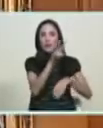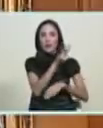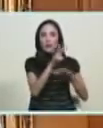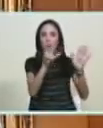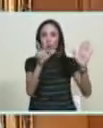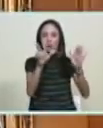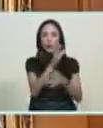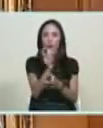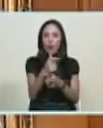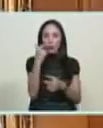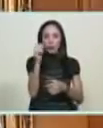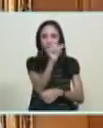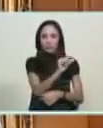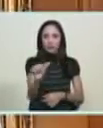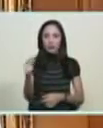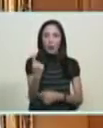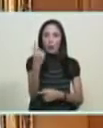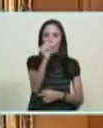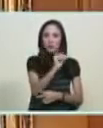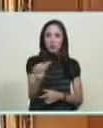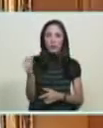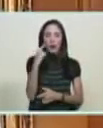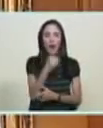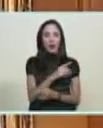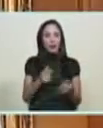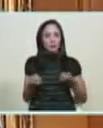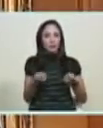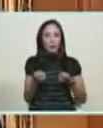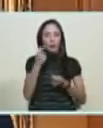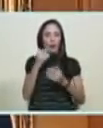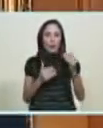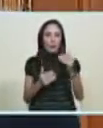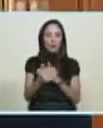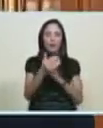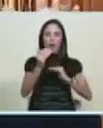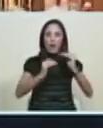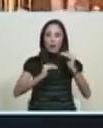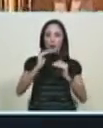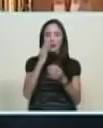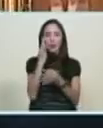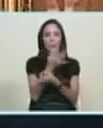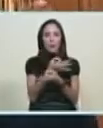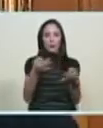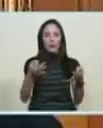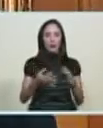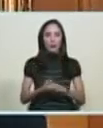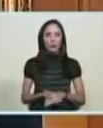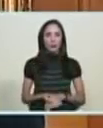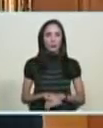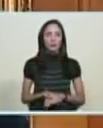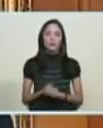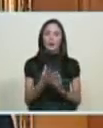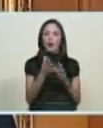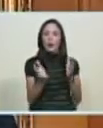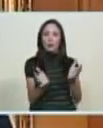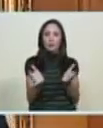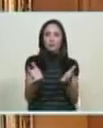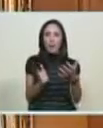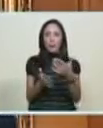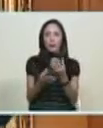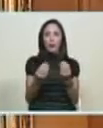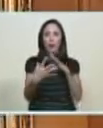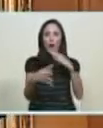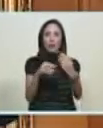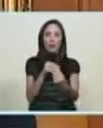y hemos logrado un punto básico de arranque equilibrado ahora tenemos que ir ajustando todo